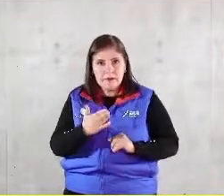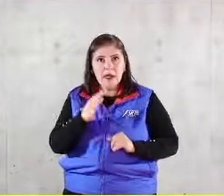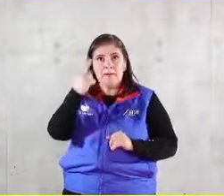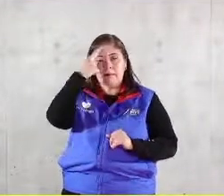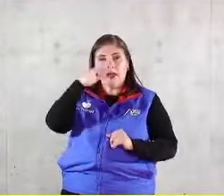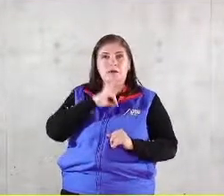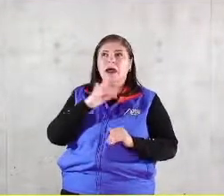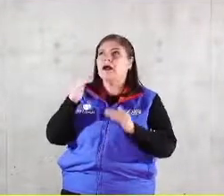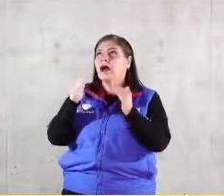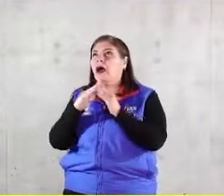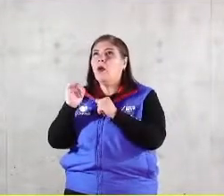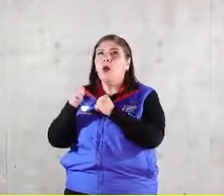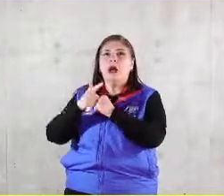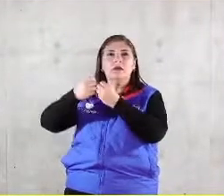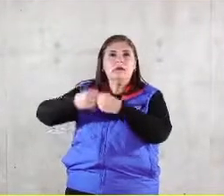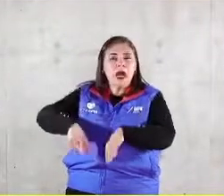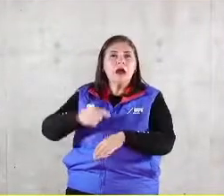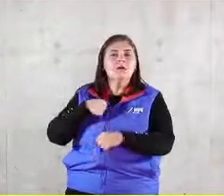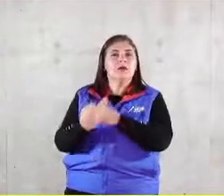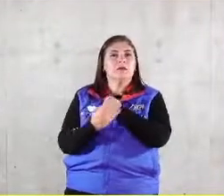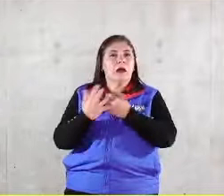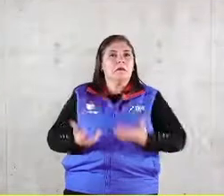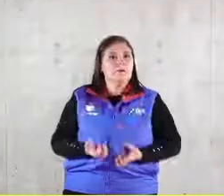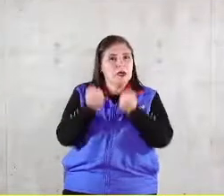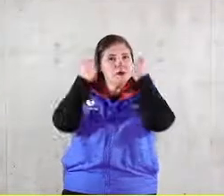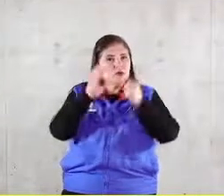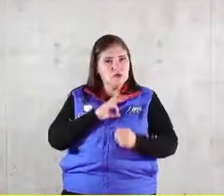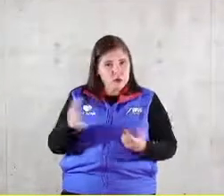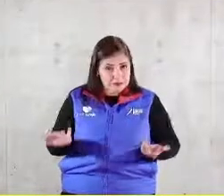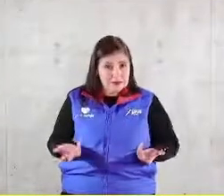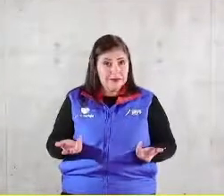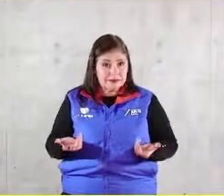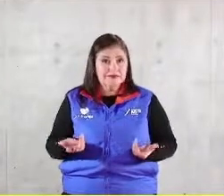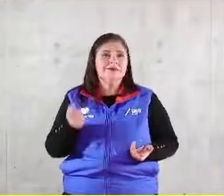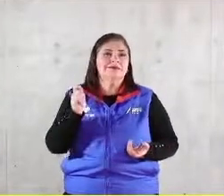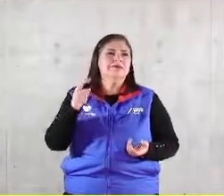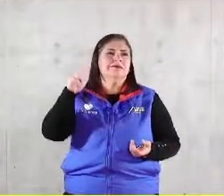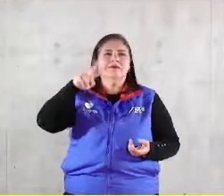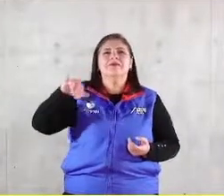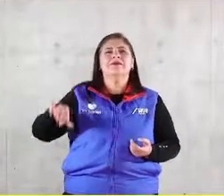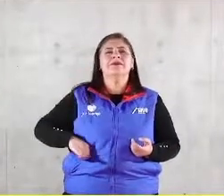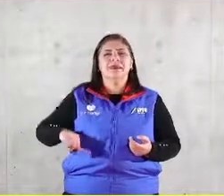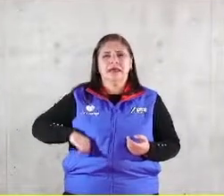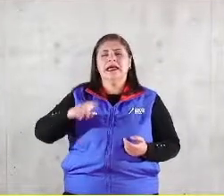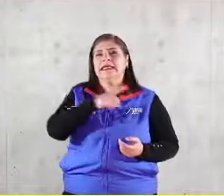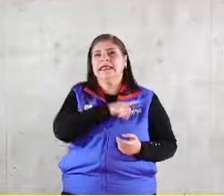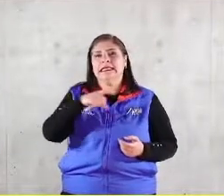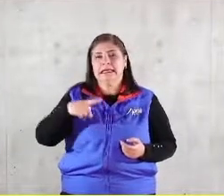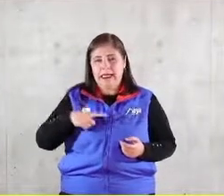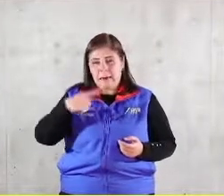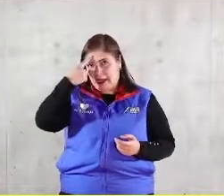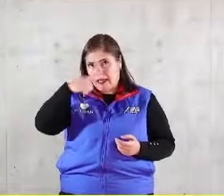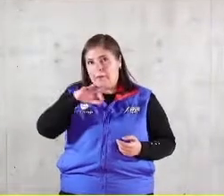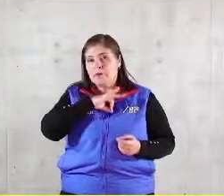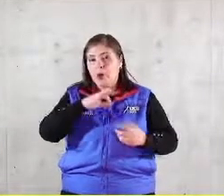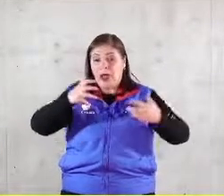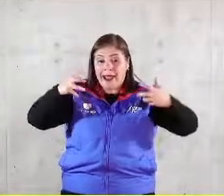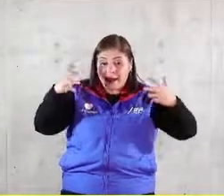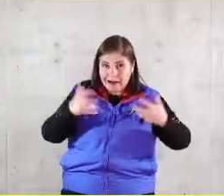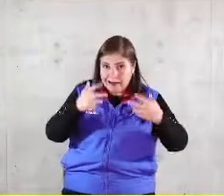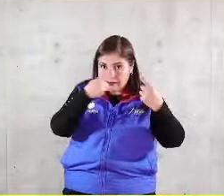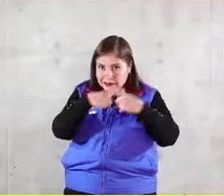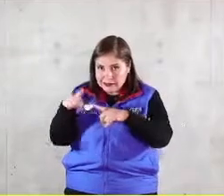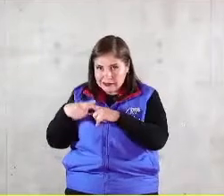patrimonio que perdió lo interesante de este modelo es que ustedes pueden a cada uno de estos retos vincularle acciones en las